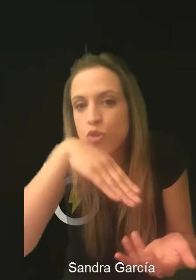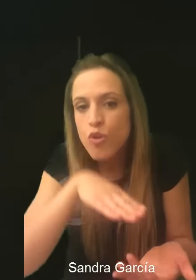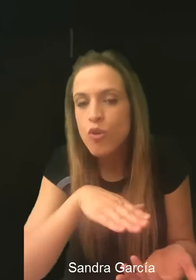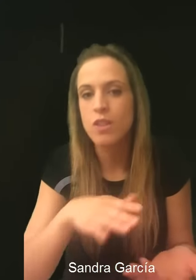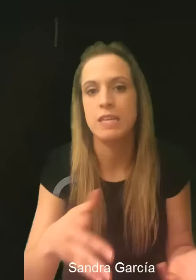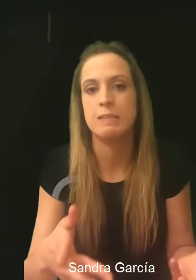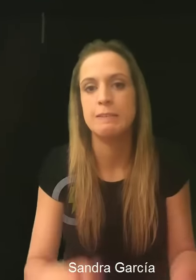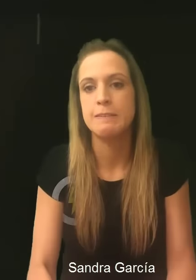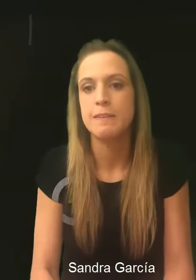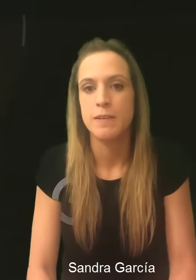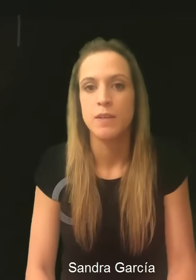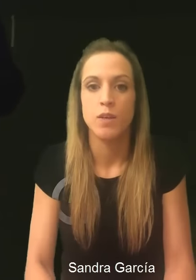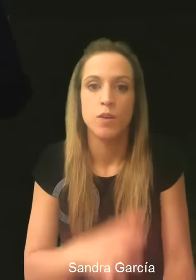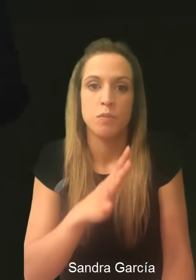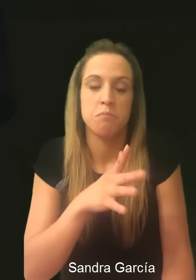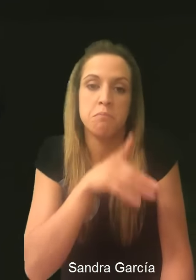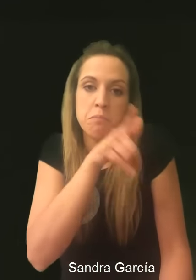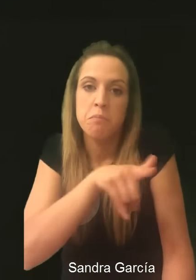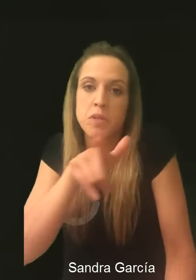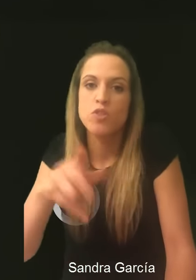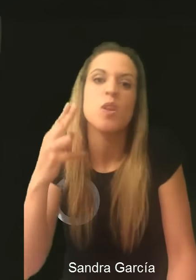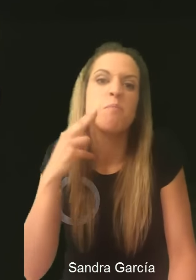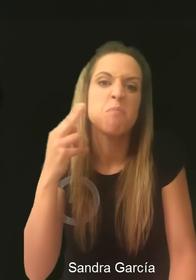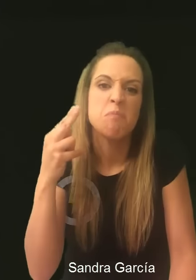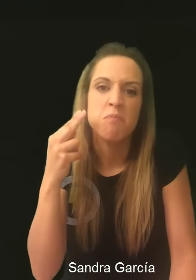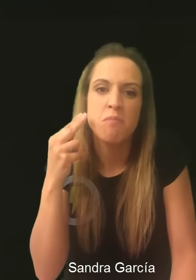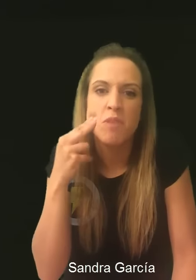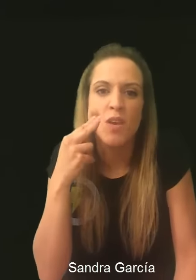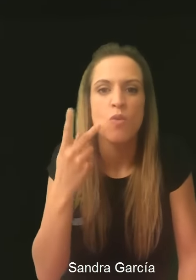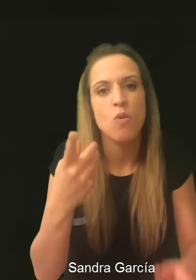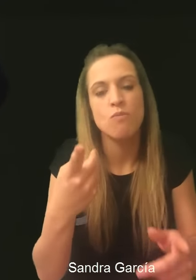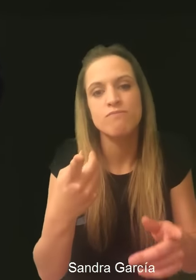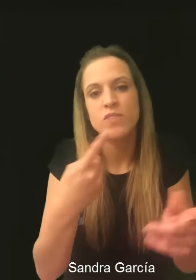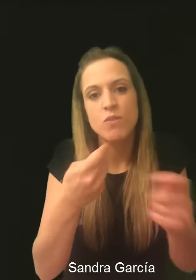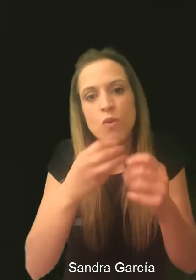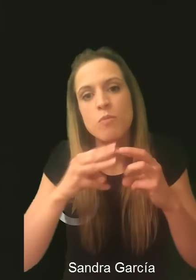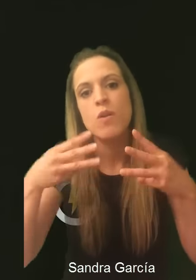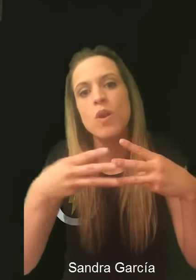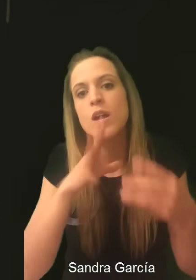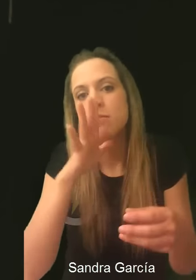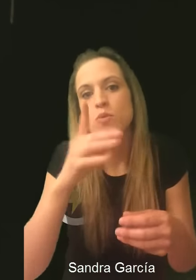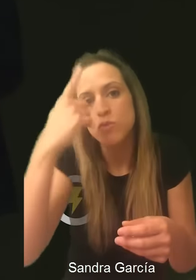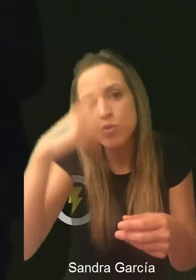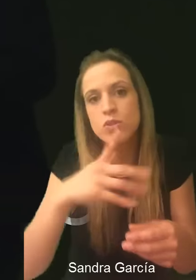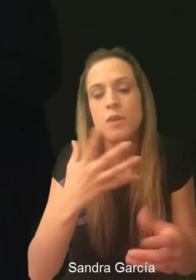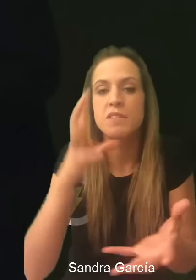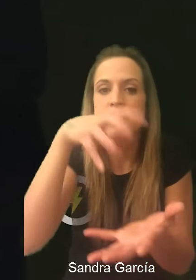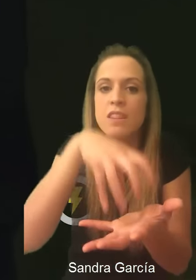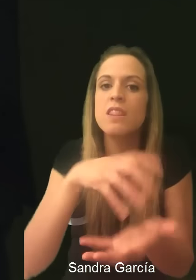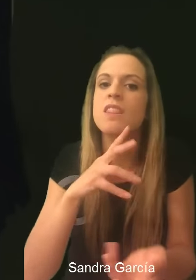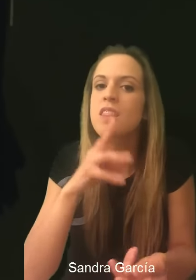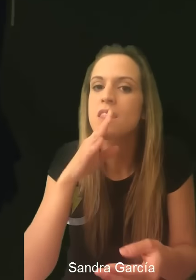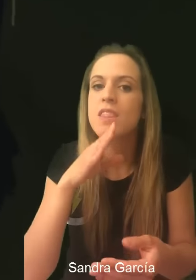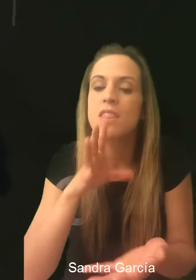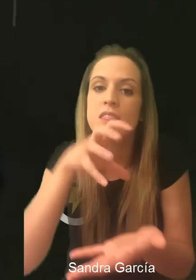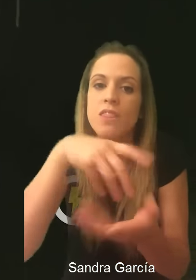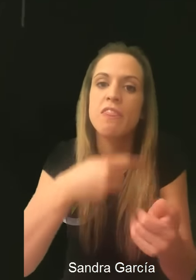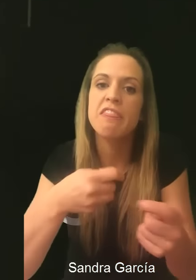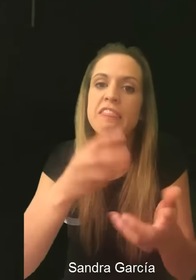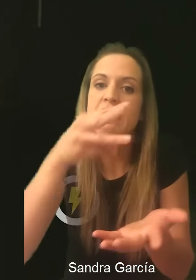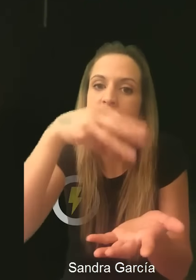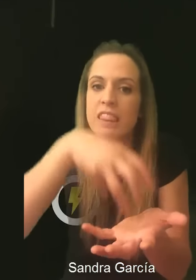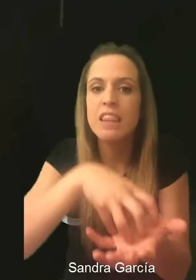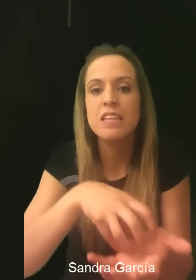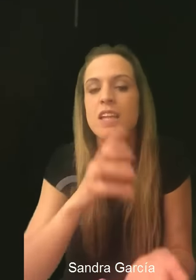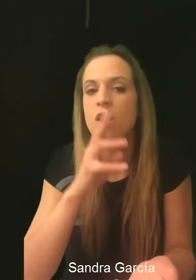rechaza la compra final porque no está geolocalizada la empresa, no tiene una ubicación concreta. Salimos nosotros a